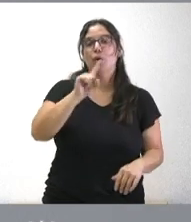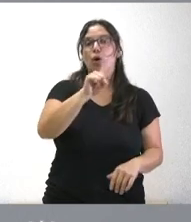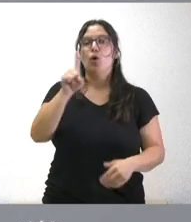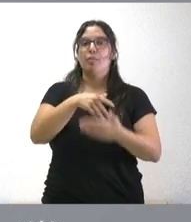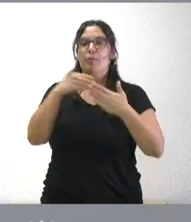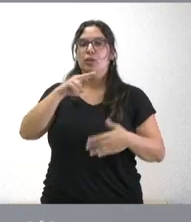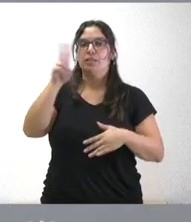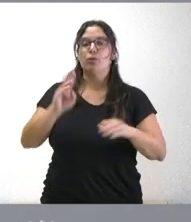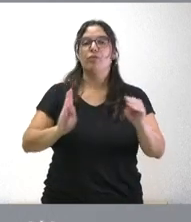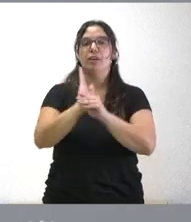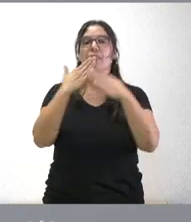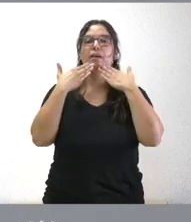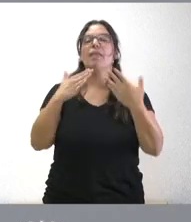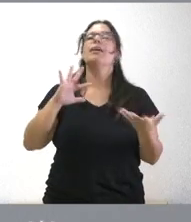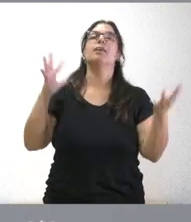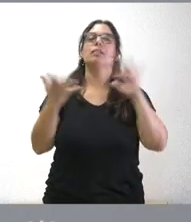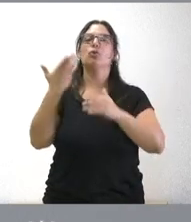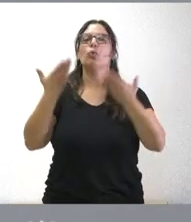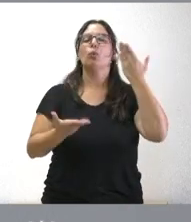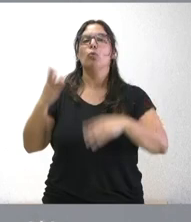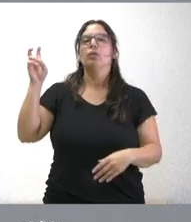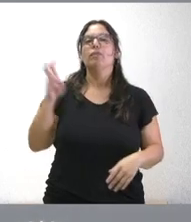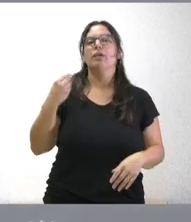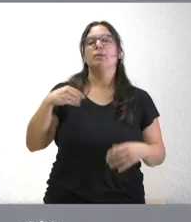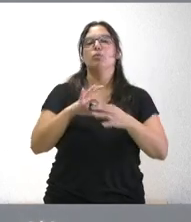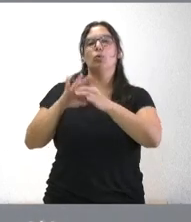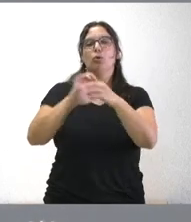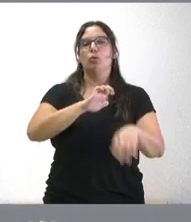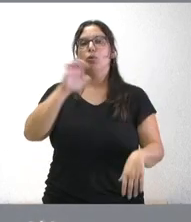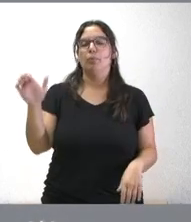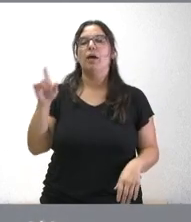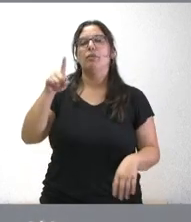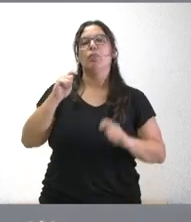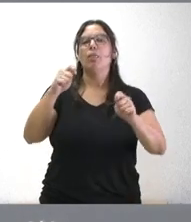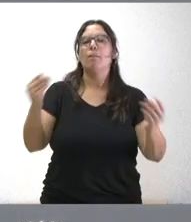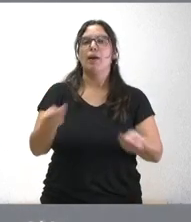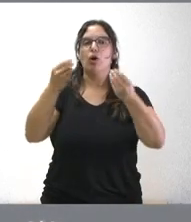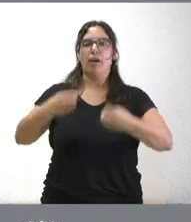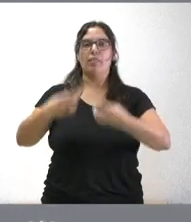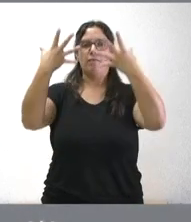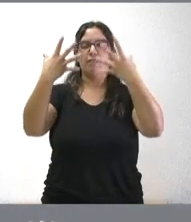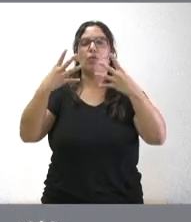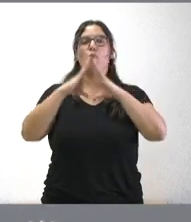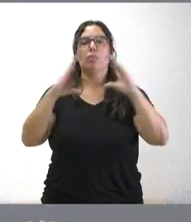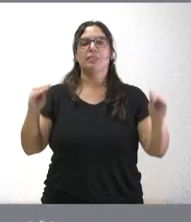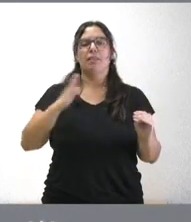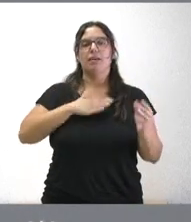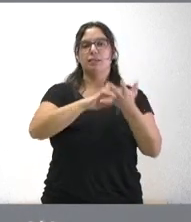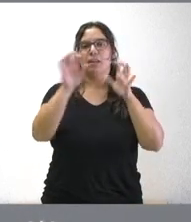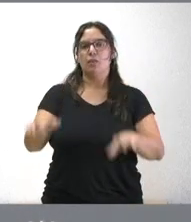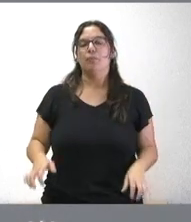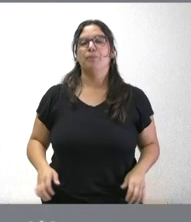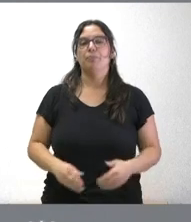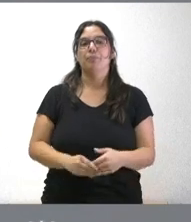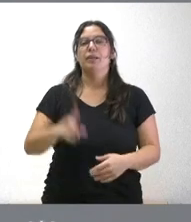financian con fondos de la transición justa procedentes de la Unión Europea y que van a mejorar las instalaciones universitarias en Castilla y León y se